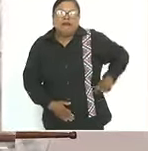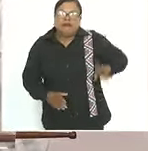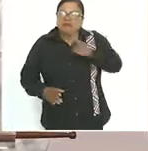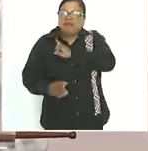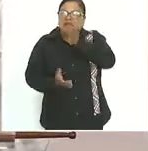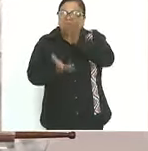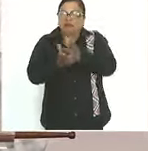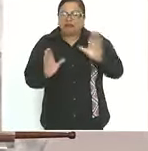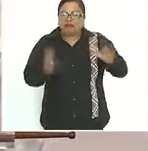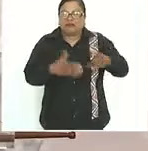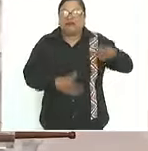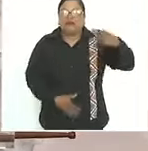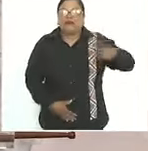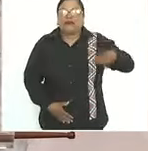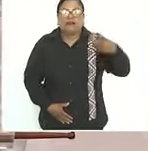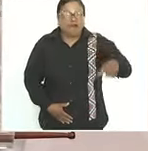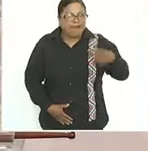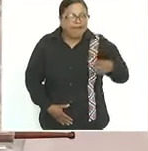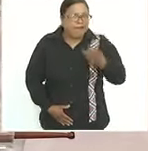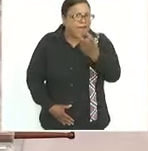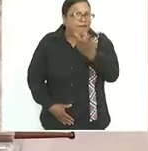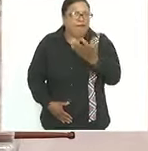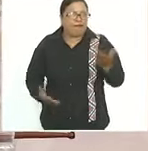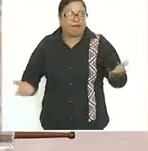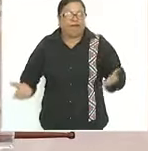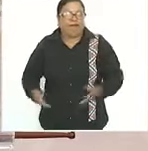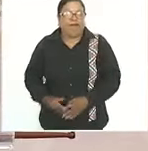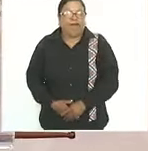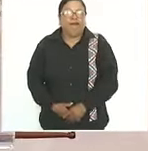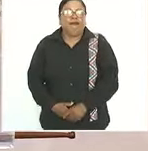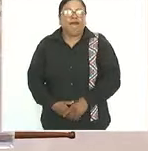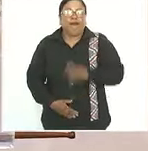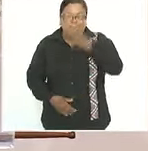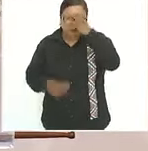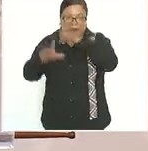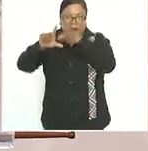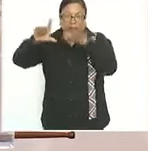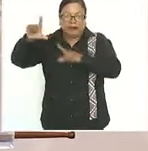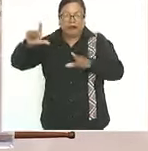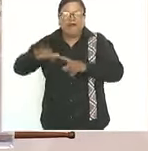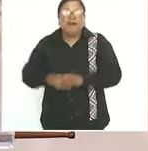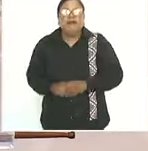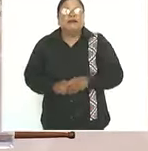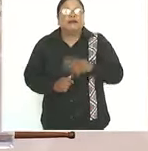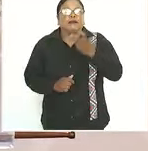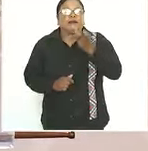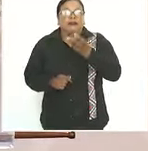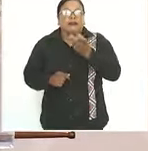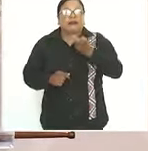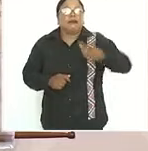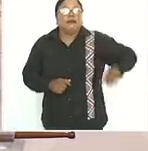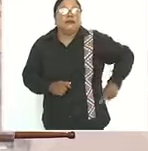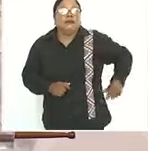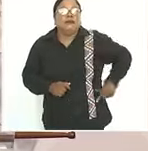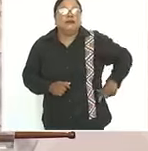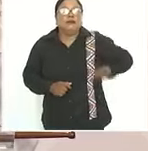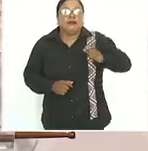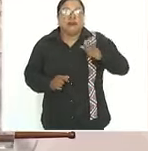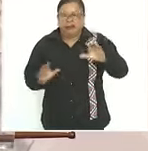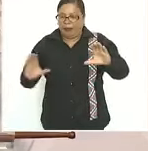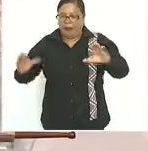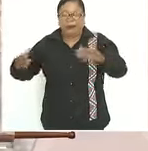eso era lo que había en nuestro país porque el gobierno era un comité